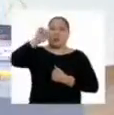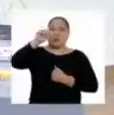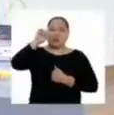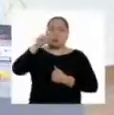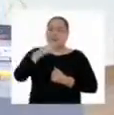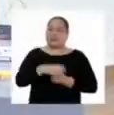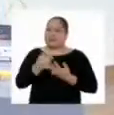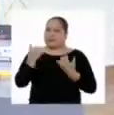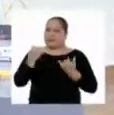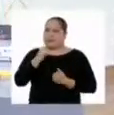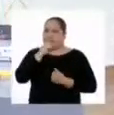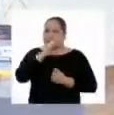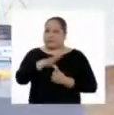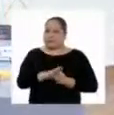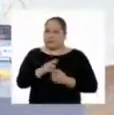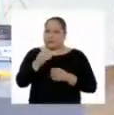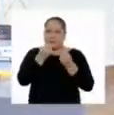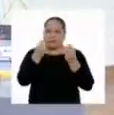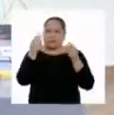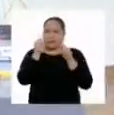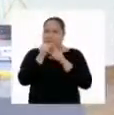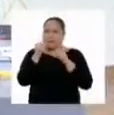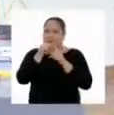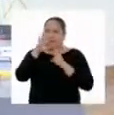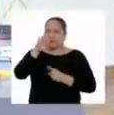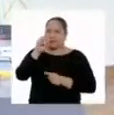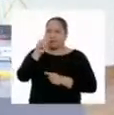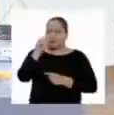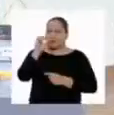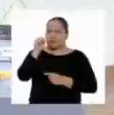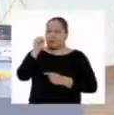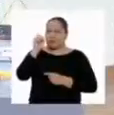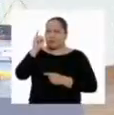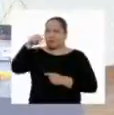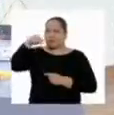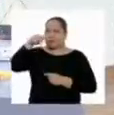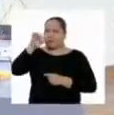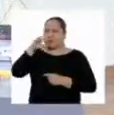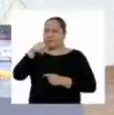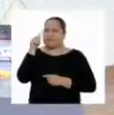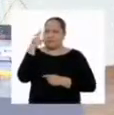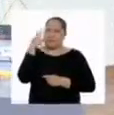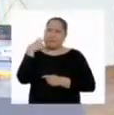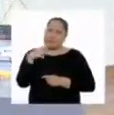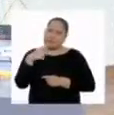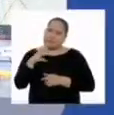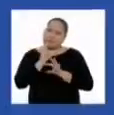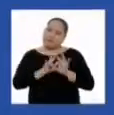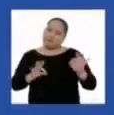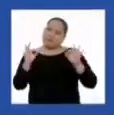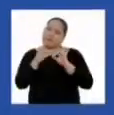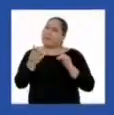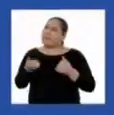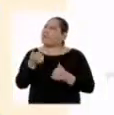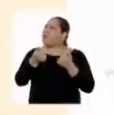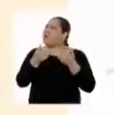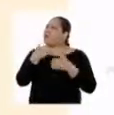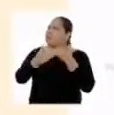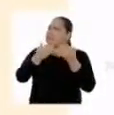Hoy hemos mencionado varias veces la fotosíntesis y podemos intuir su importancia. ¿Qué pasa durante este proceso?